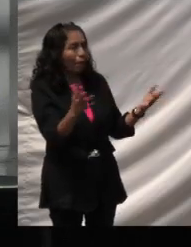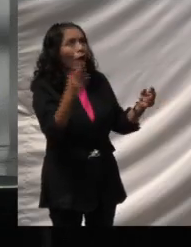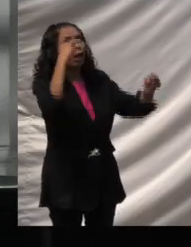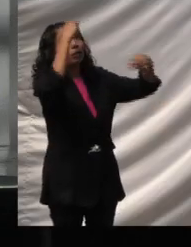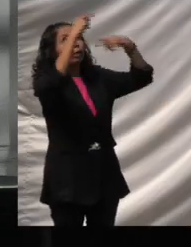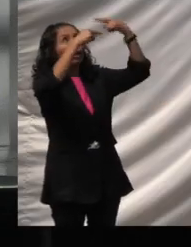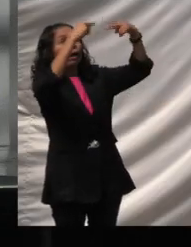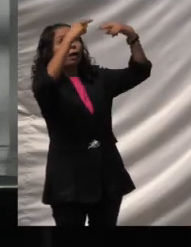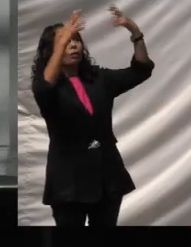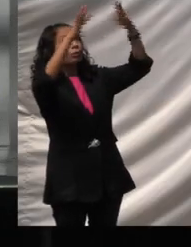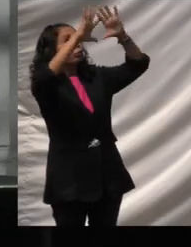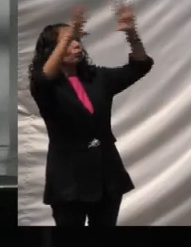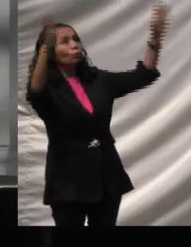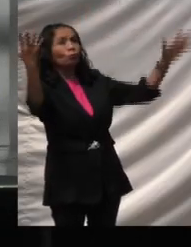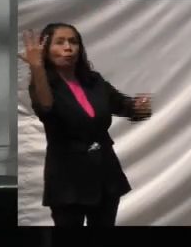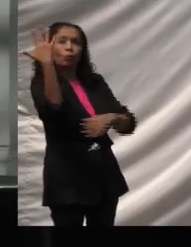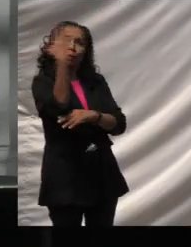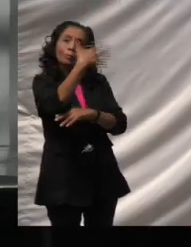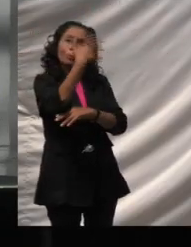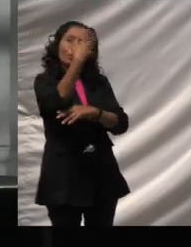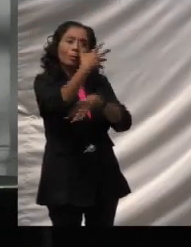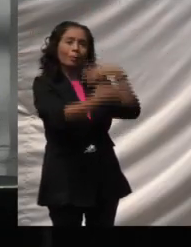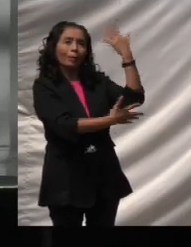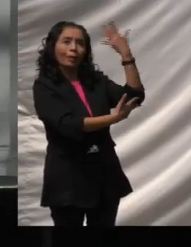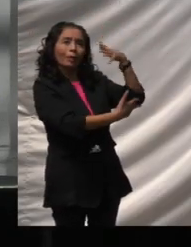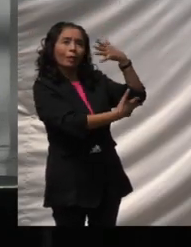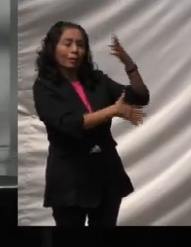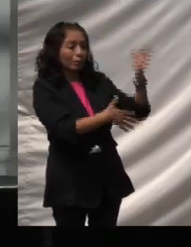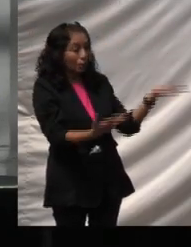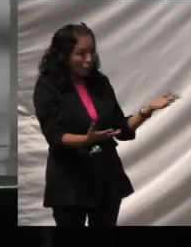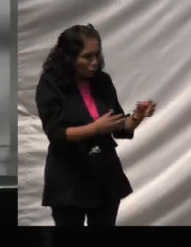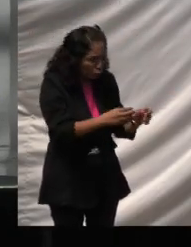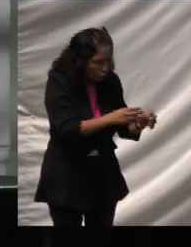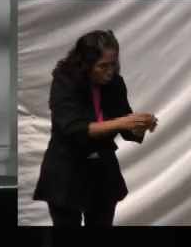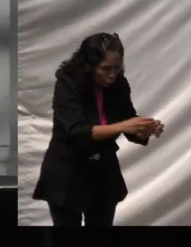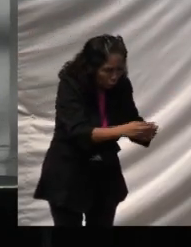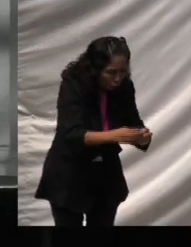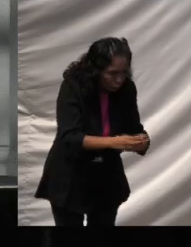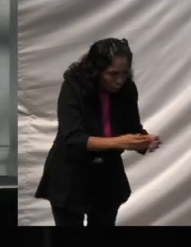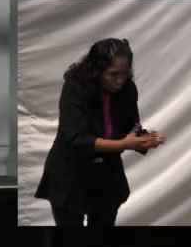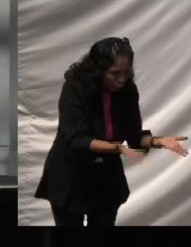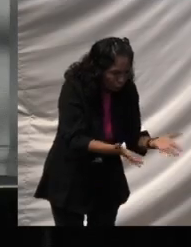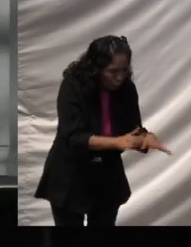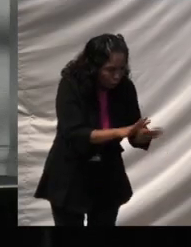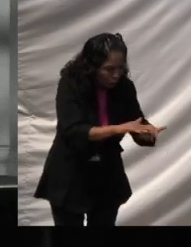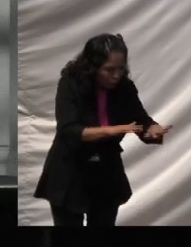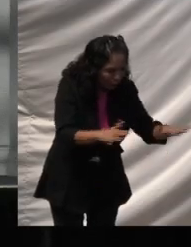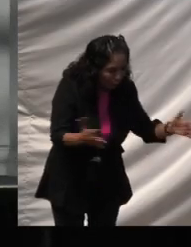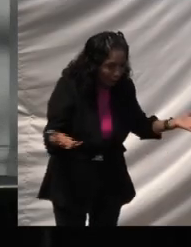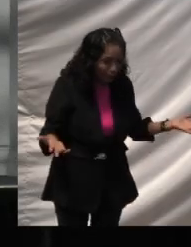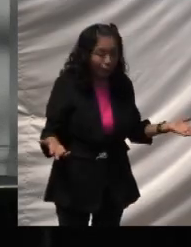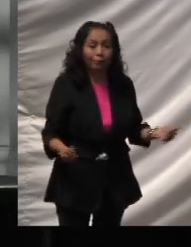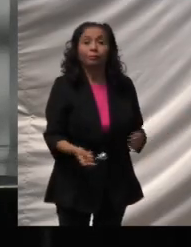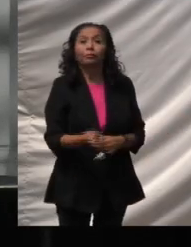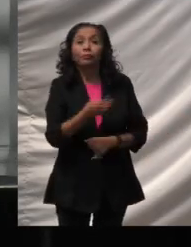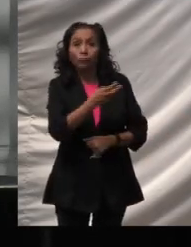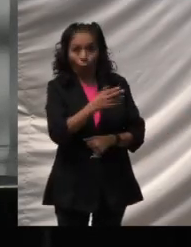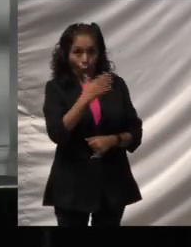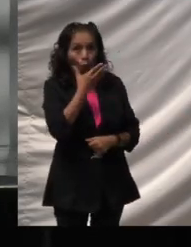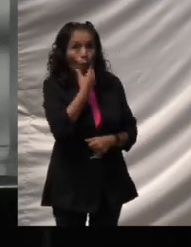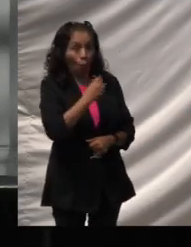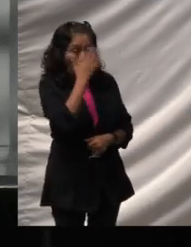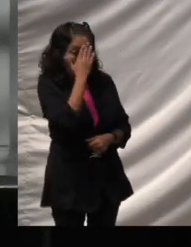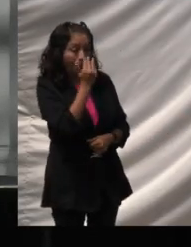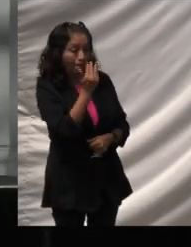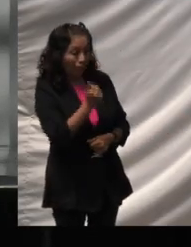nubes, las palmeras y unas hermosas conchas de mar tiradas en la arena. Entonces, el maya